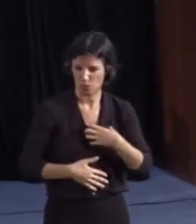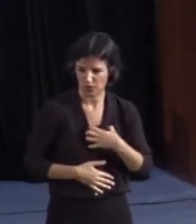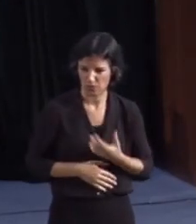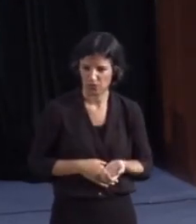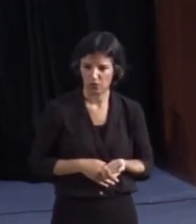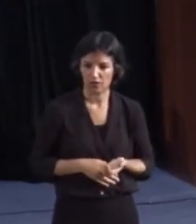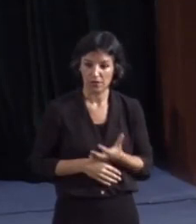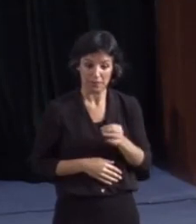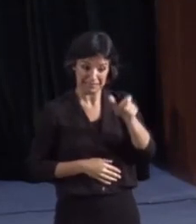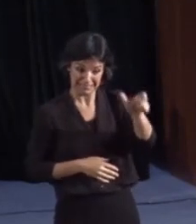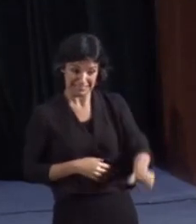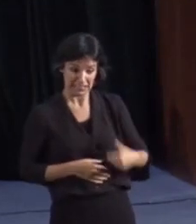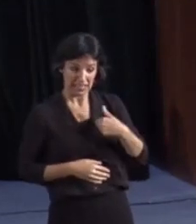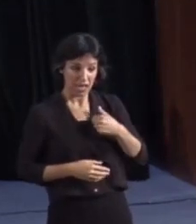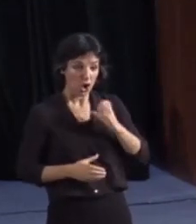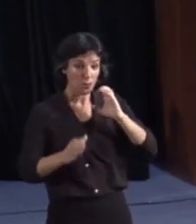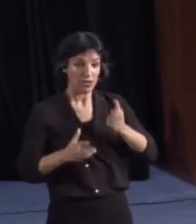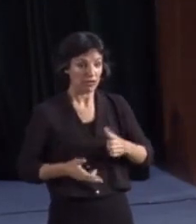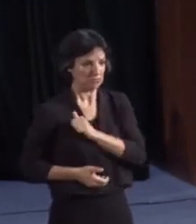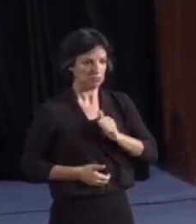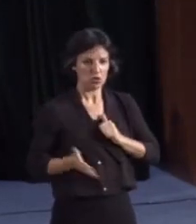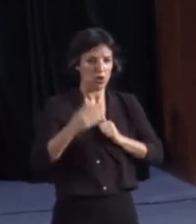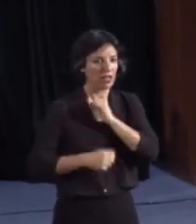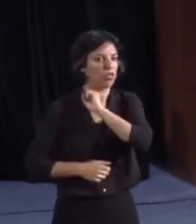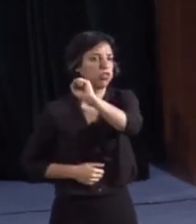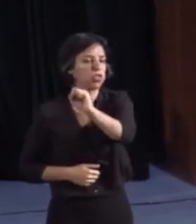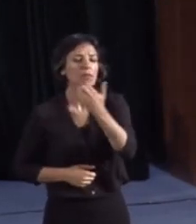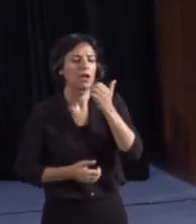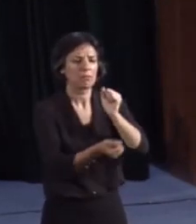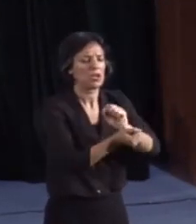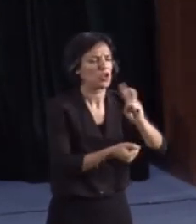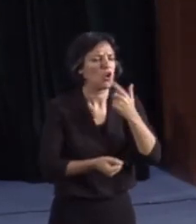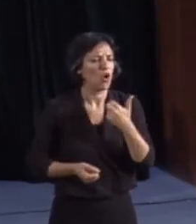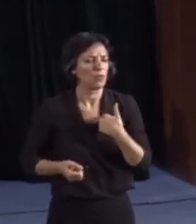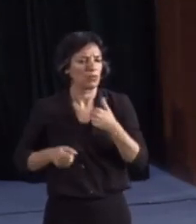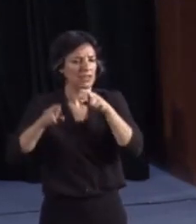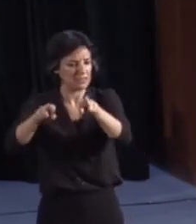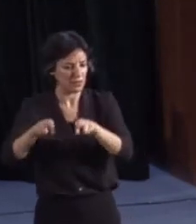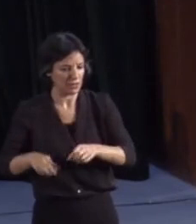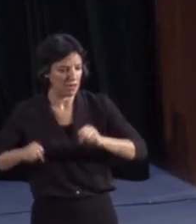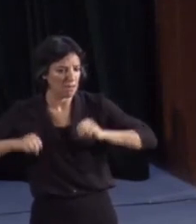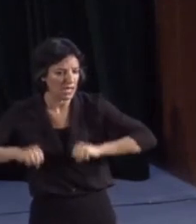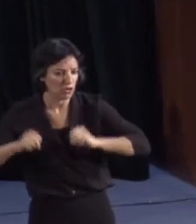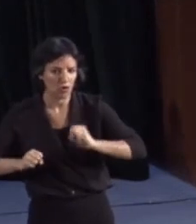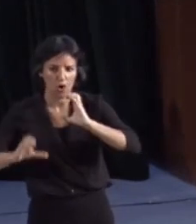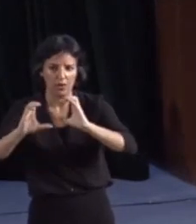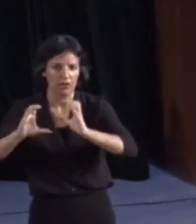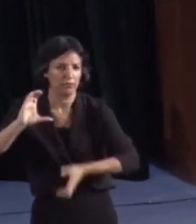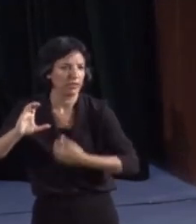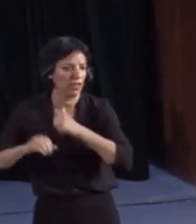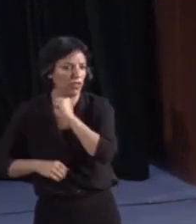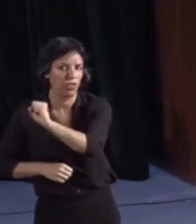comunicativamente dependientes. Por ejemplo, una persona anciana en un asilo de ancianos. Pero me voy a centrar en el ámbito penitenciario que